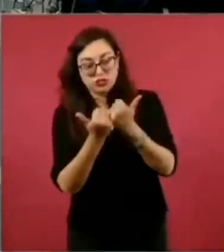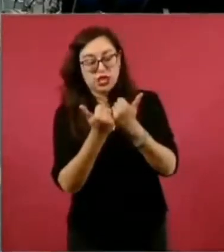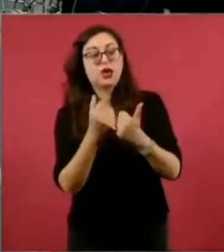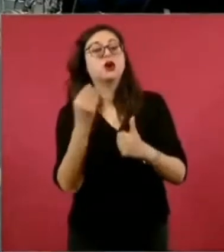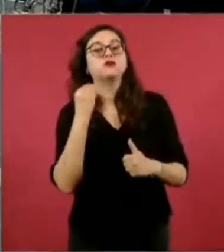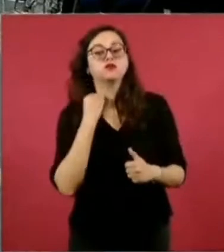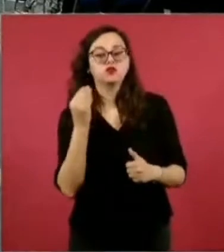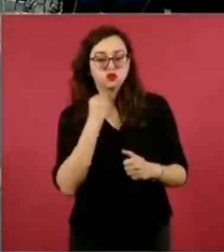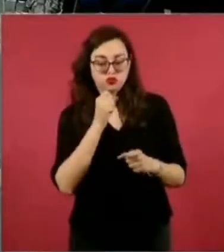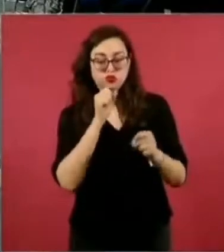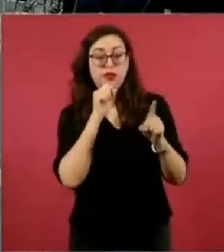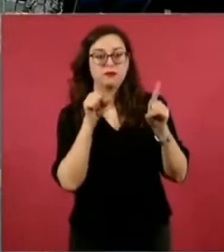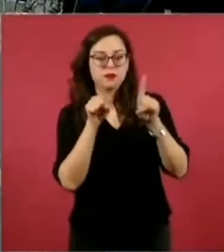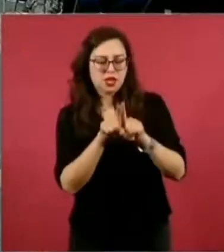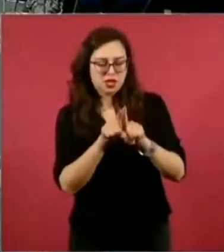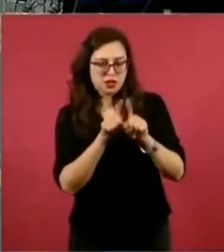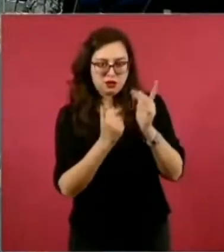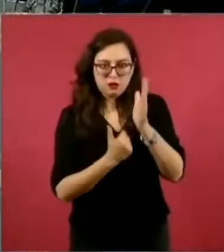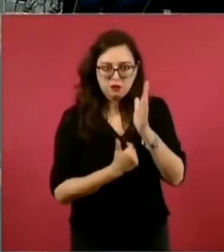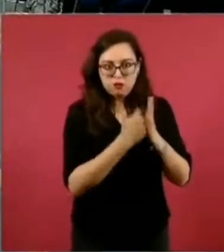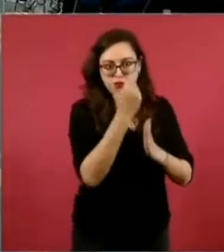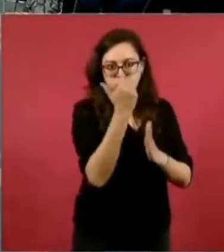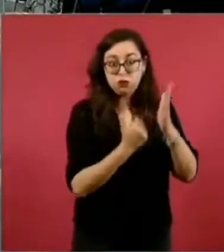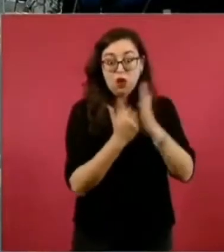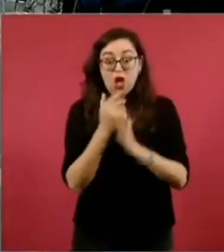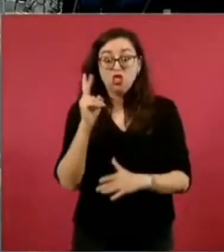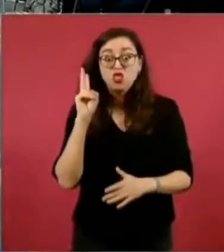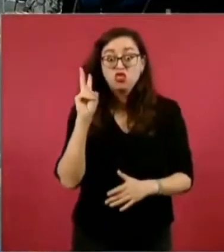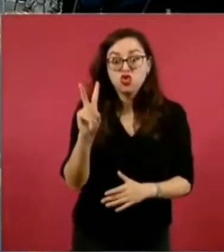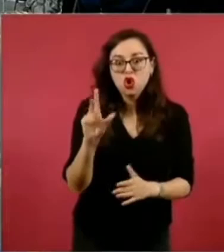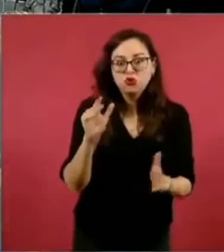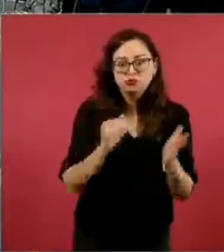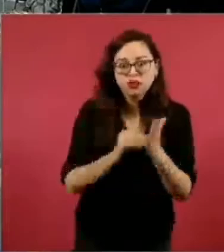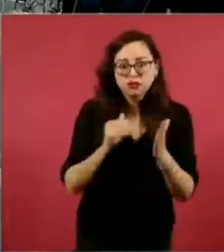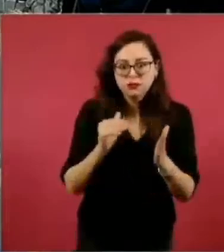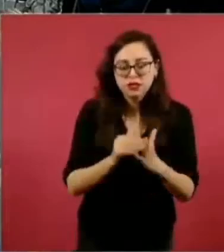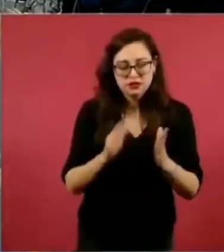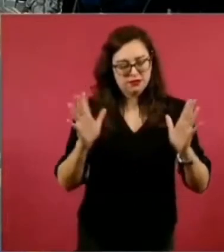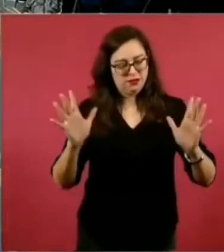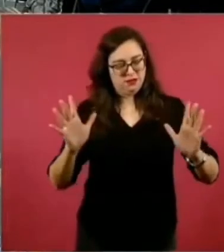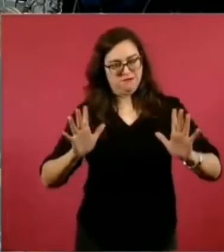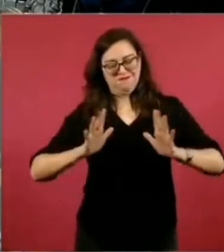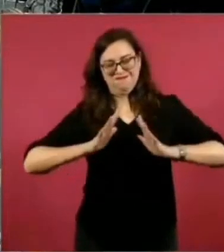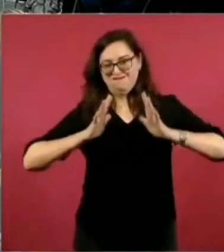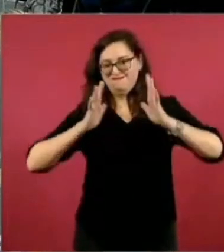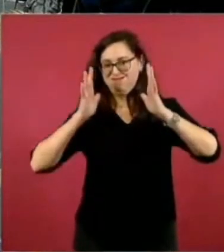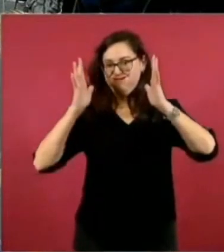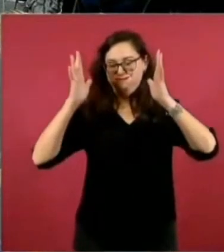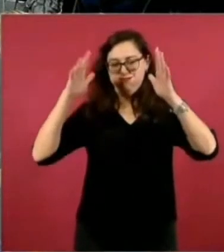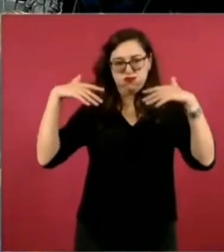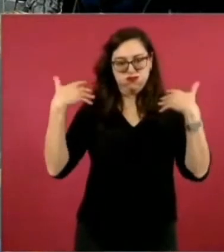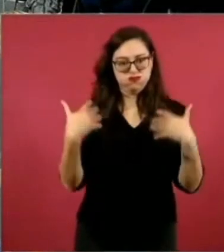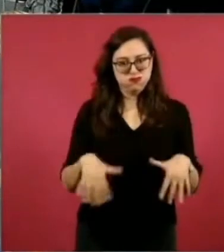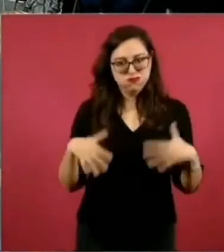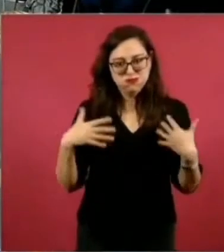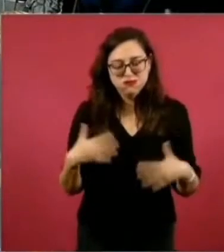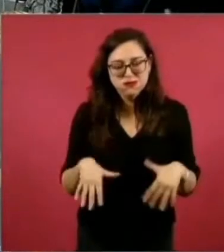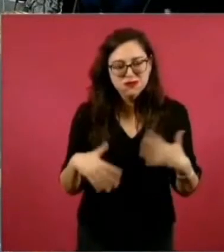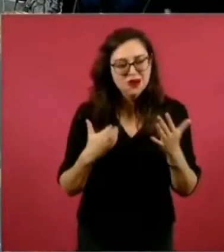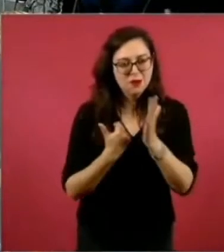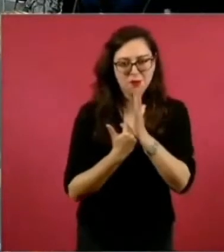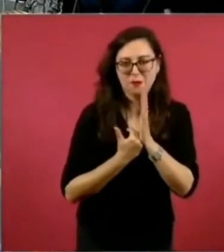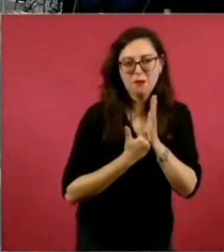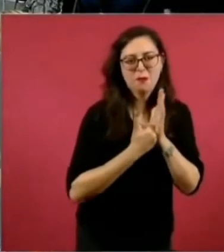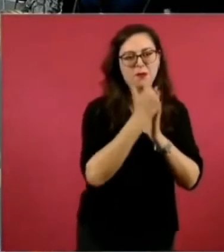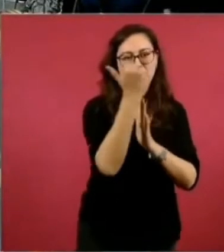fiscal, se elevaron a más de dos mil millones de pesos. Es una cantidad exorbitante lo que se ha aumentado. Y sobre todo,